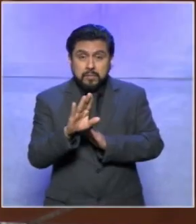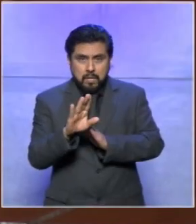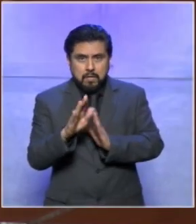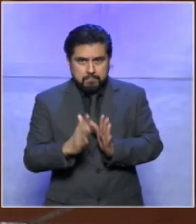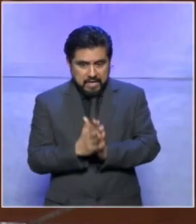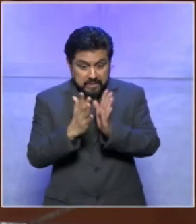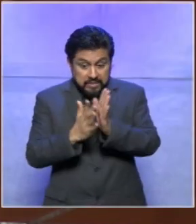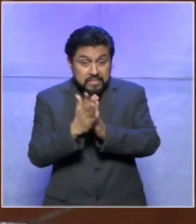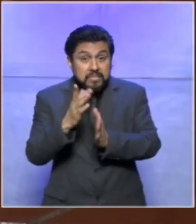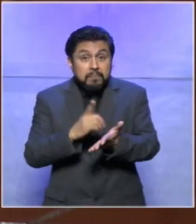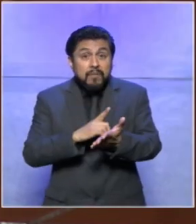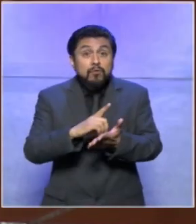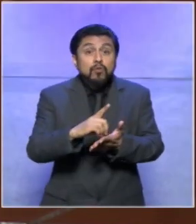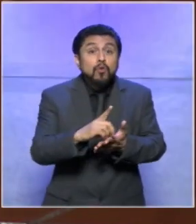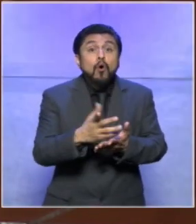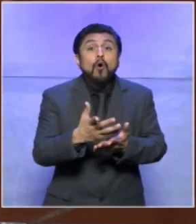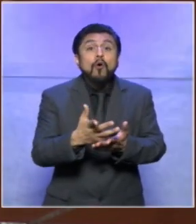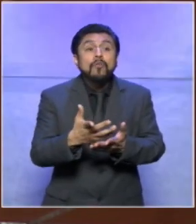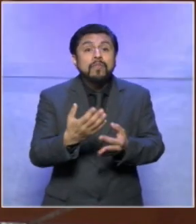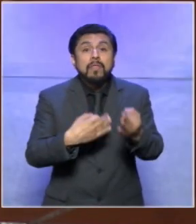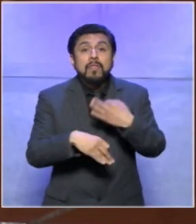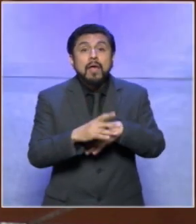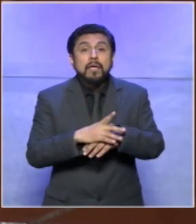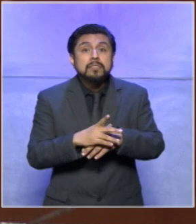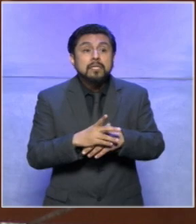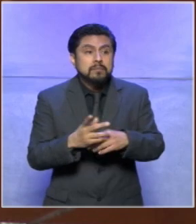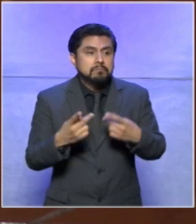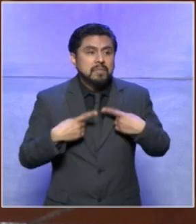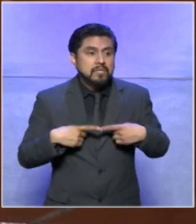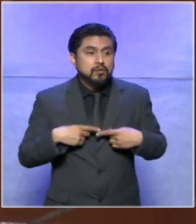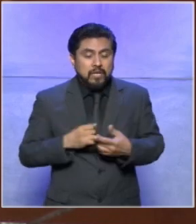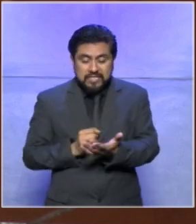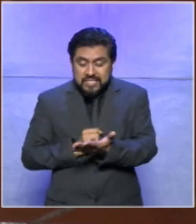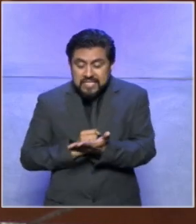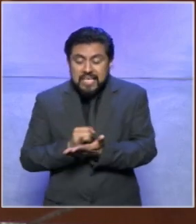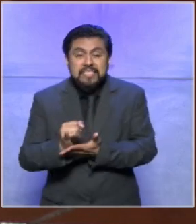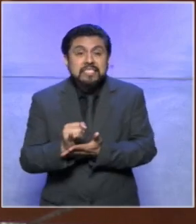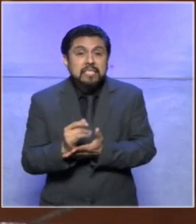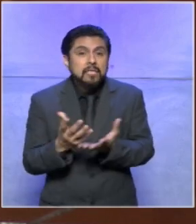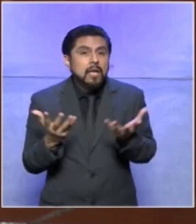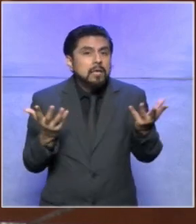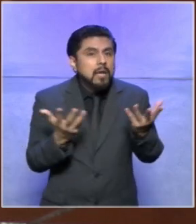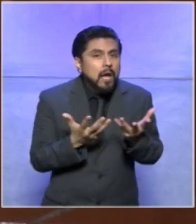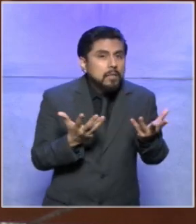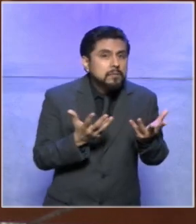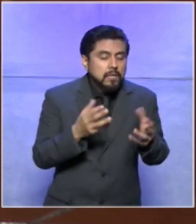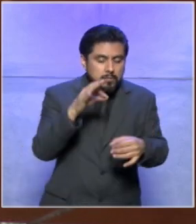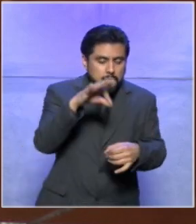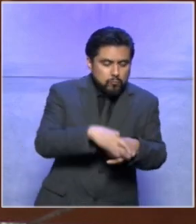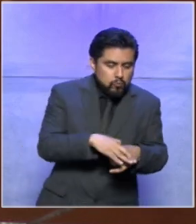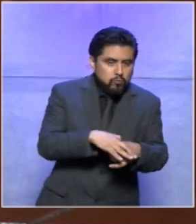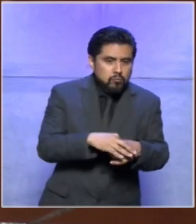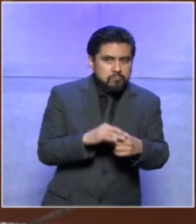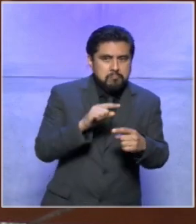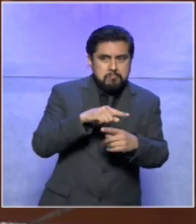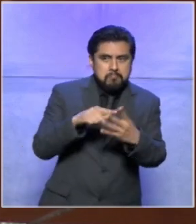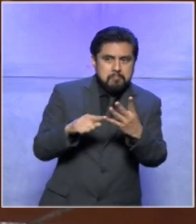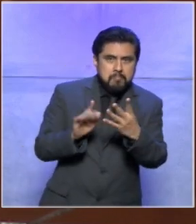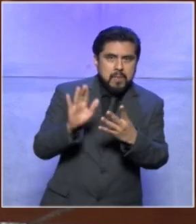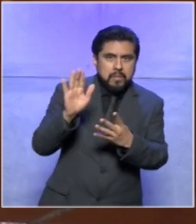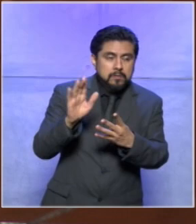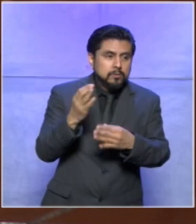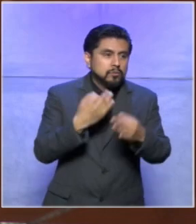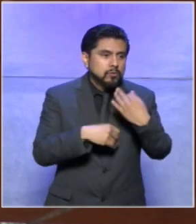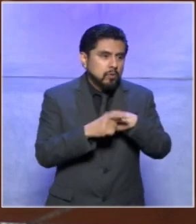personas pueden decidir qué hacer entonces bueno casi todos la mayoría se siente se